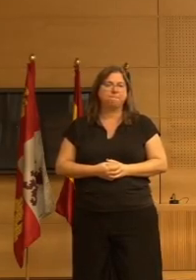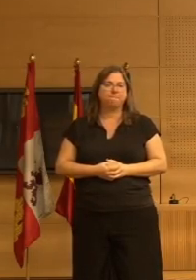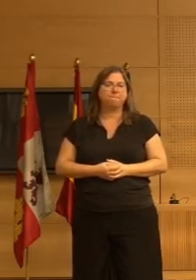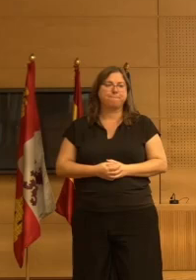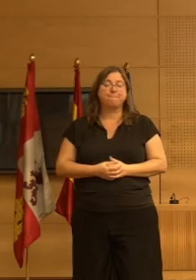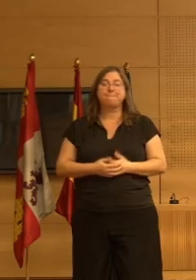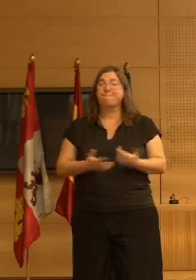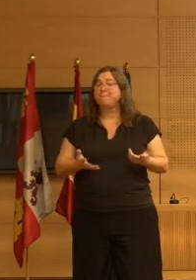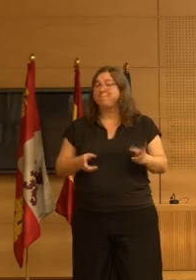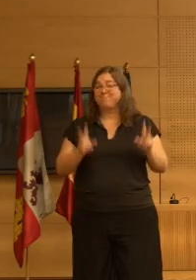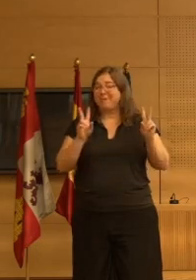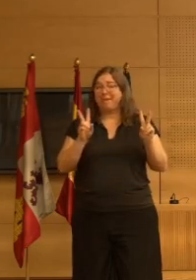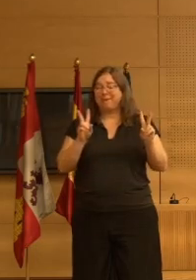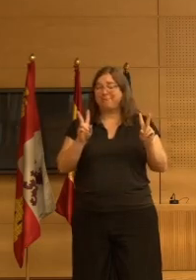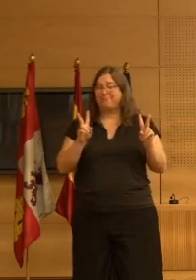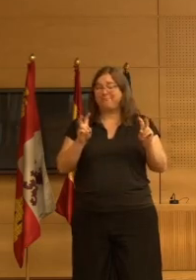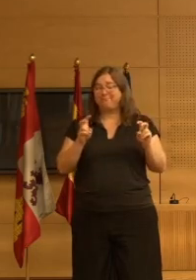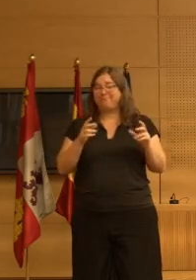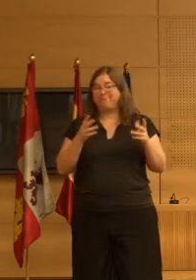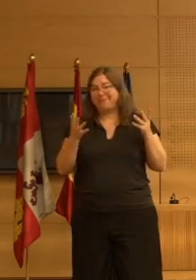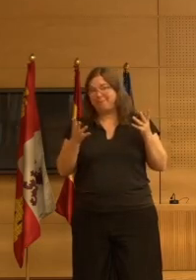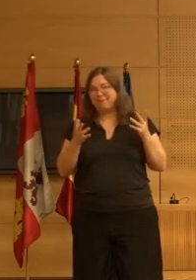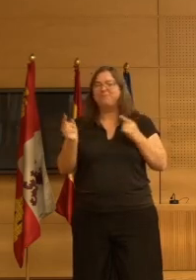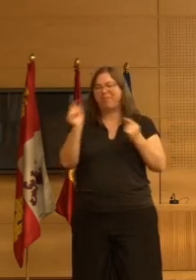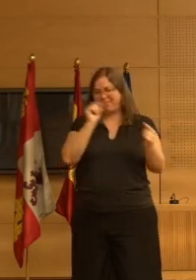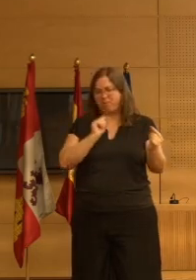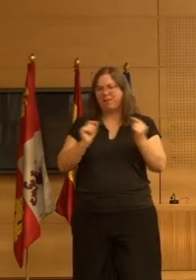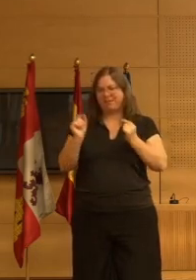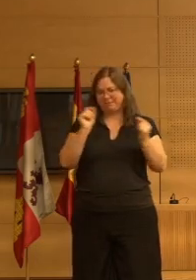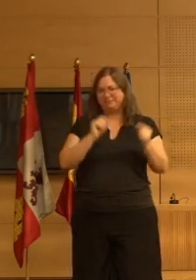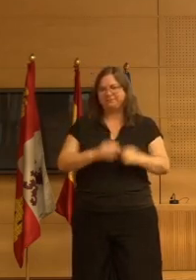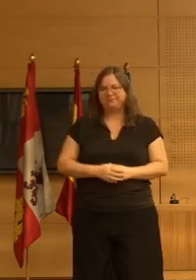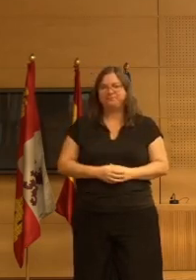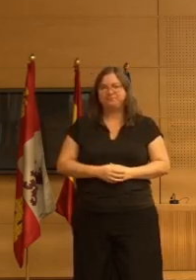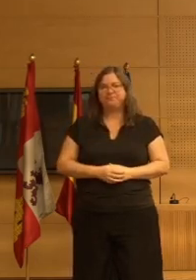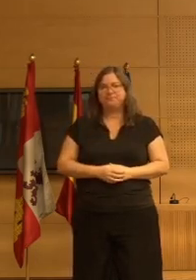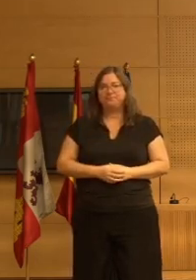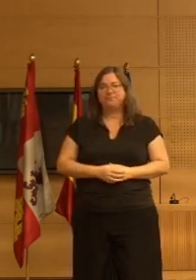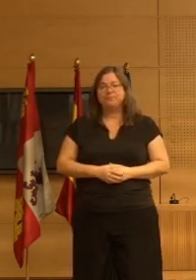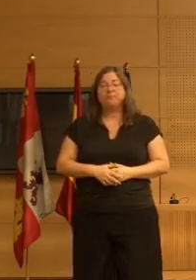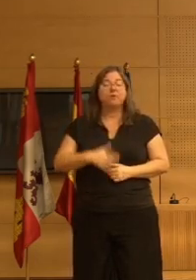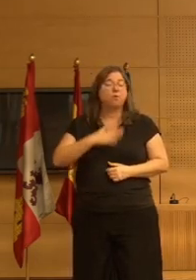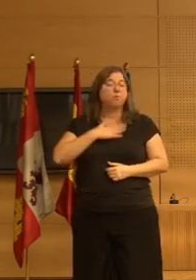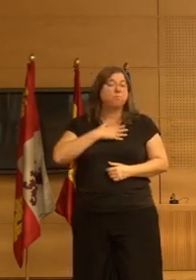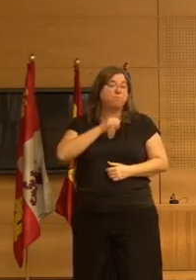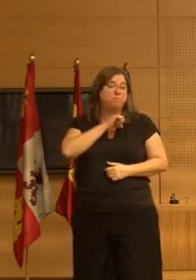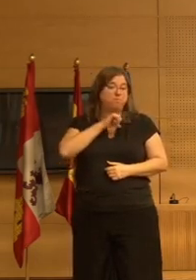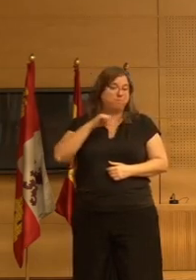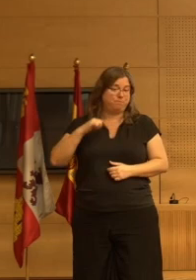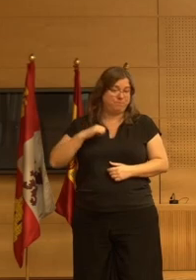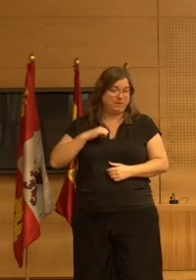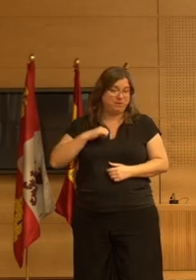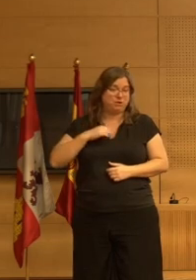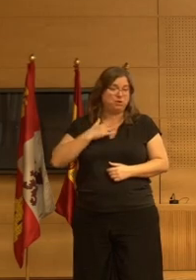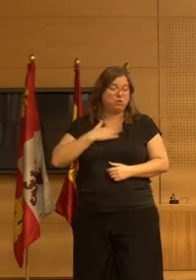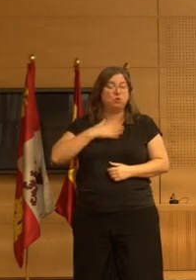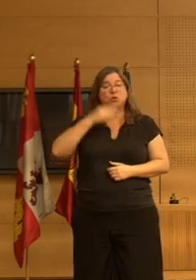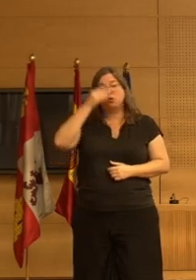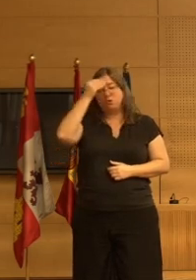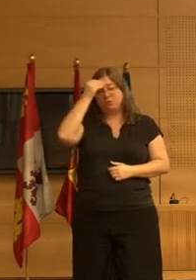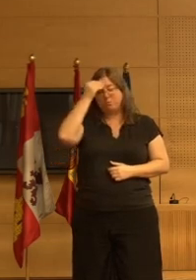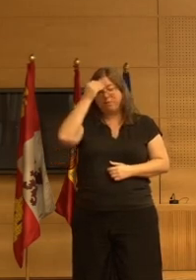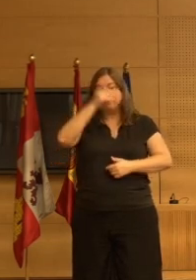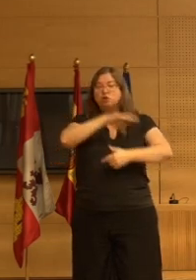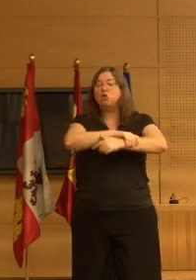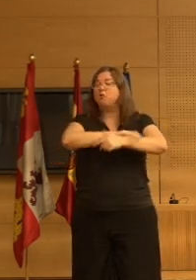esto es una cosa debatida yo personalmente creo que primero hay que quitar la sujeción